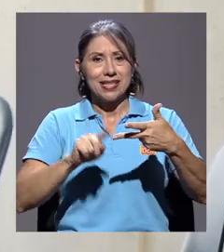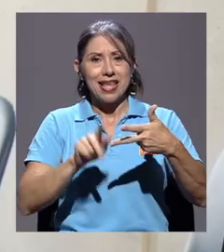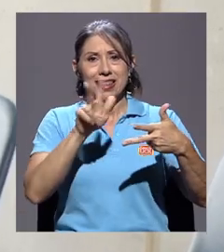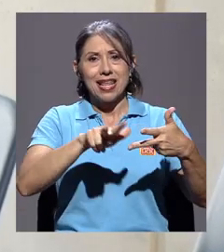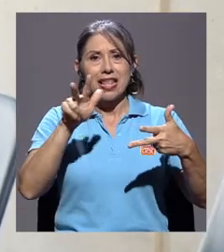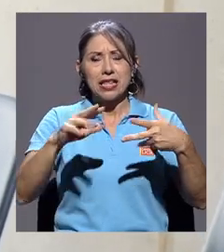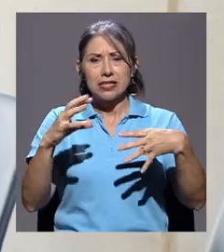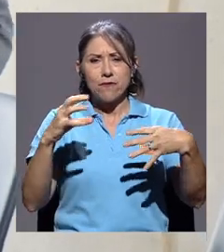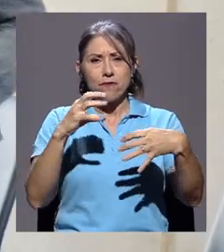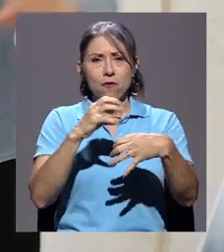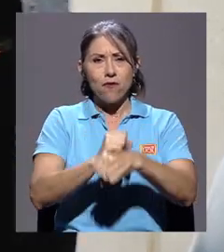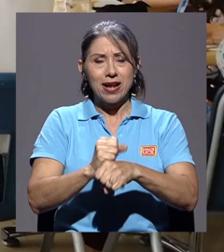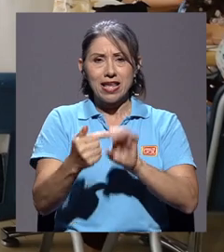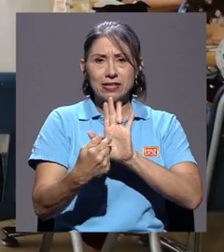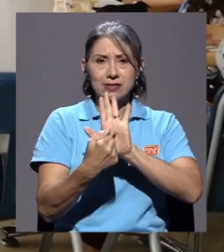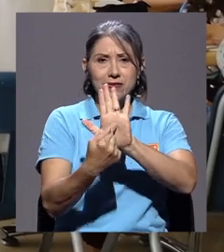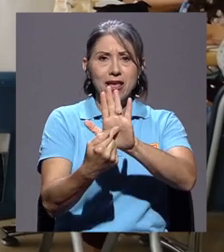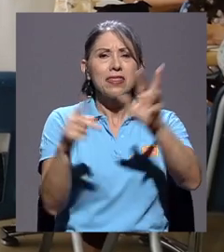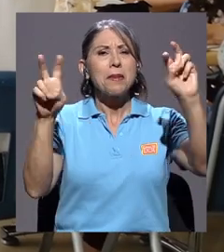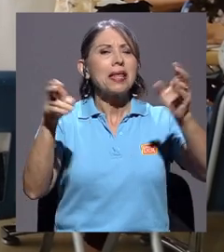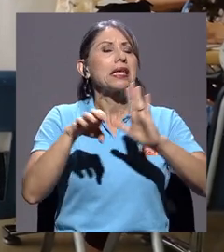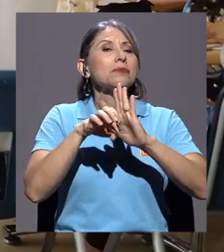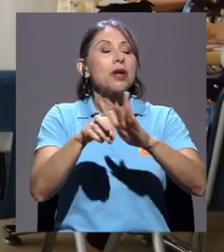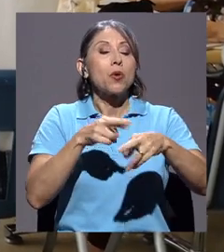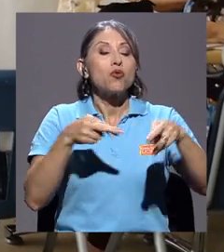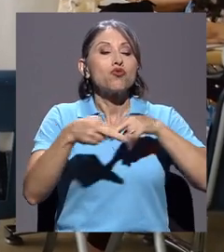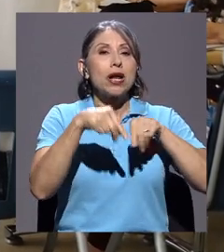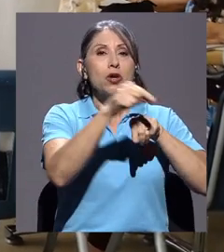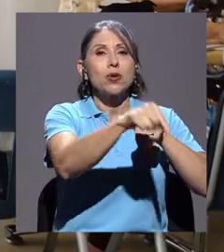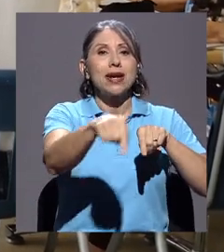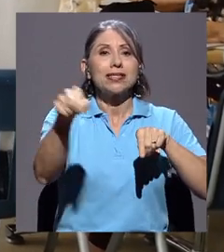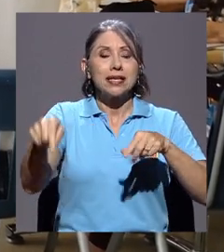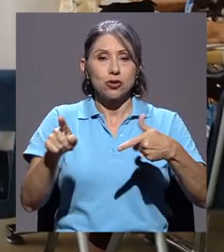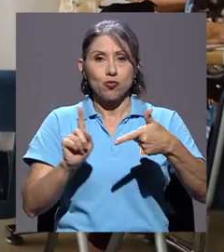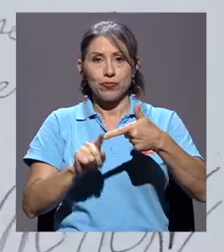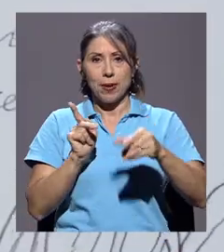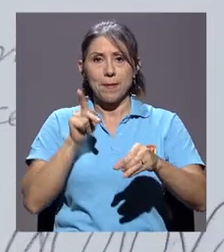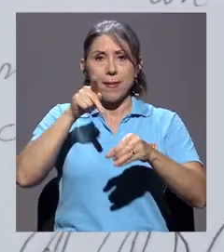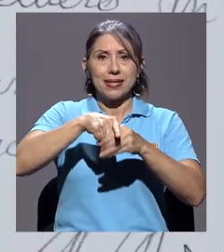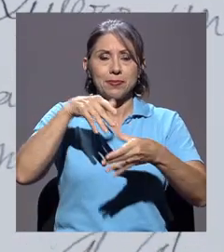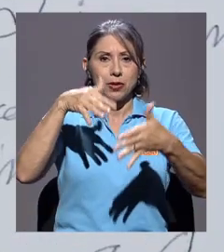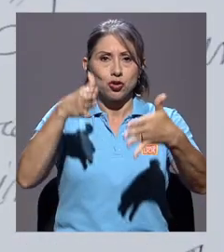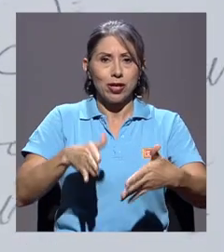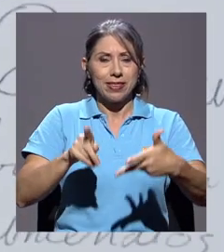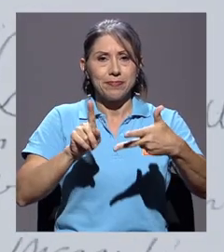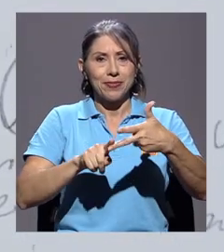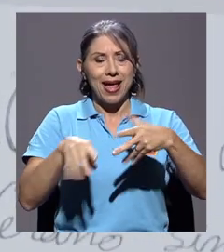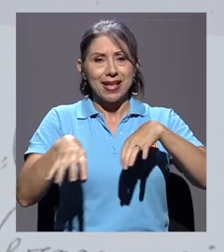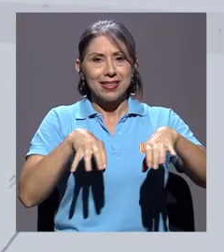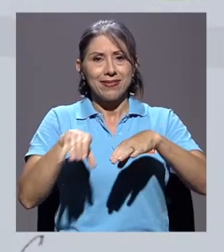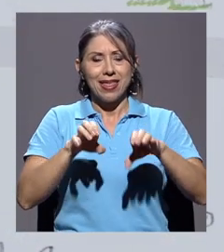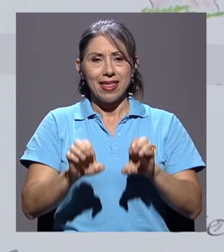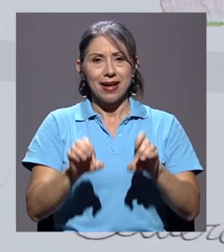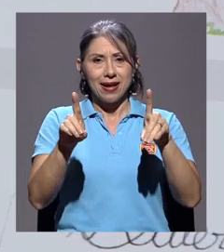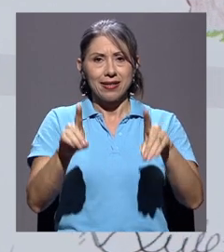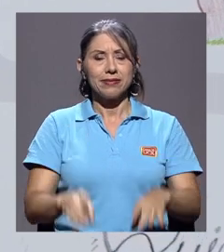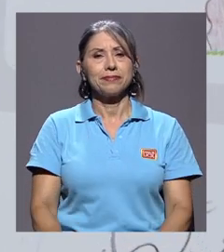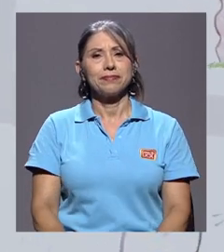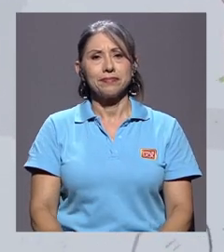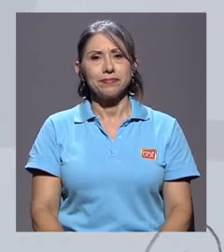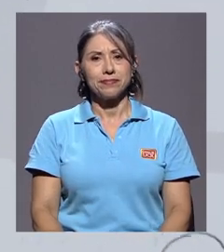infografías sobre temáticas como la regionalización, la participación estudiantil y la actividad académica.